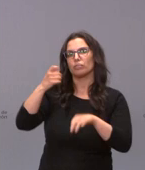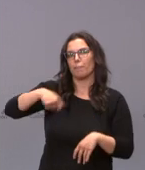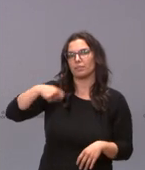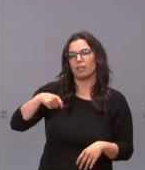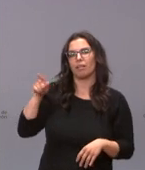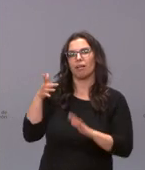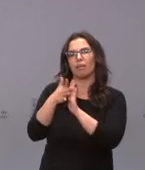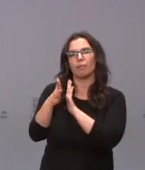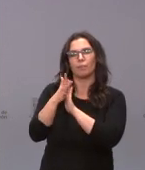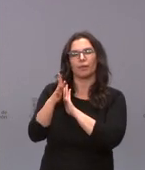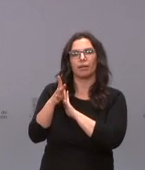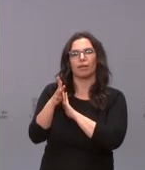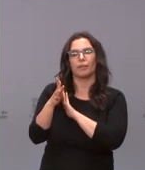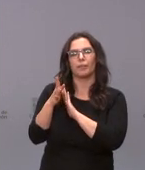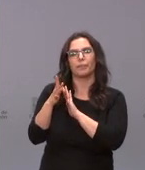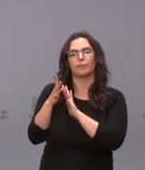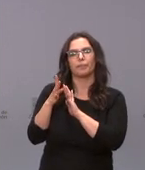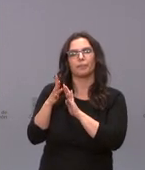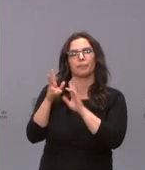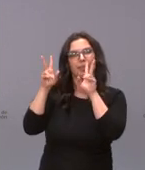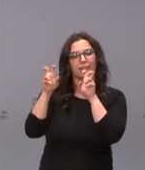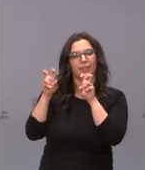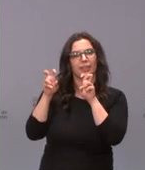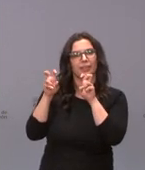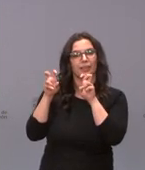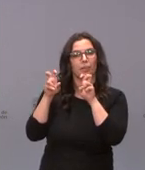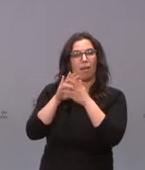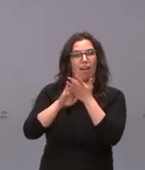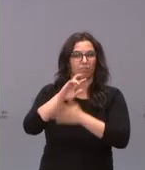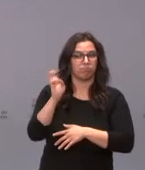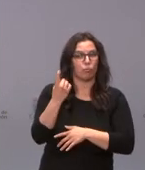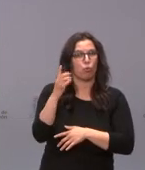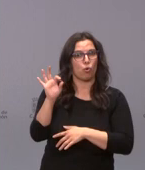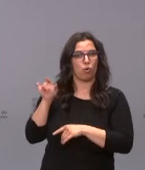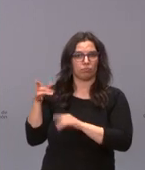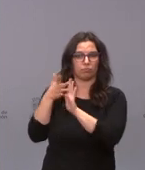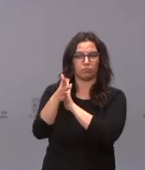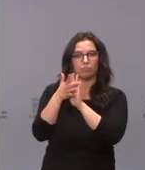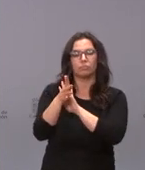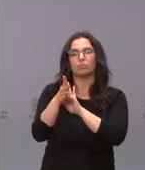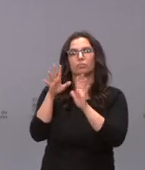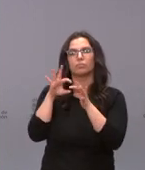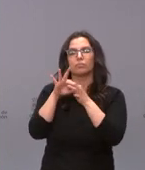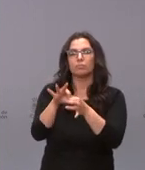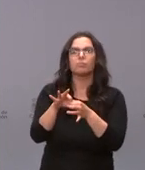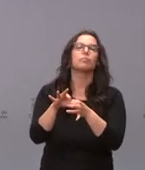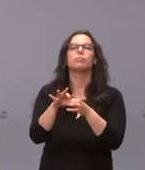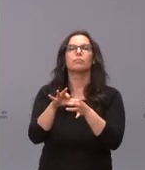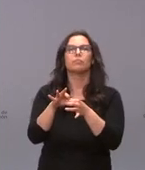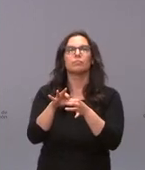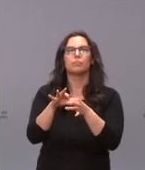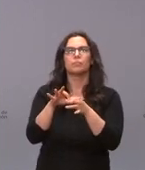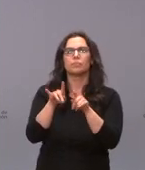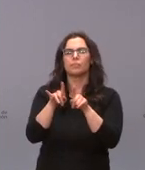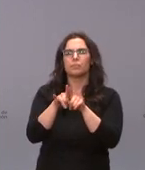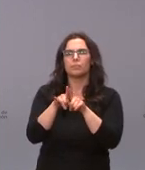que dará cuenta de uno de los asuntos tratados sobre la compliance jurídica de la